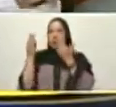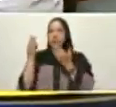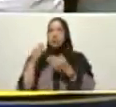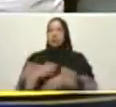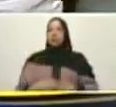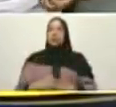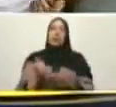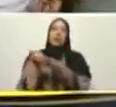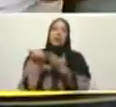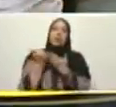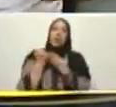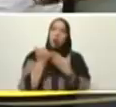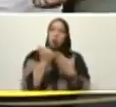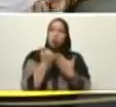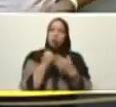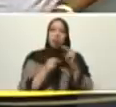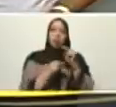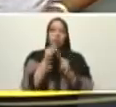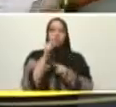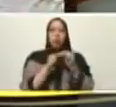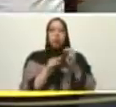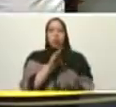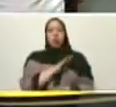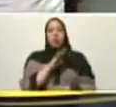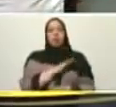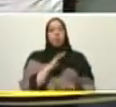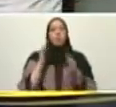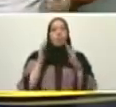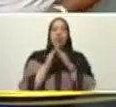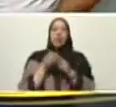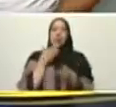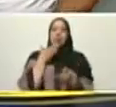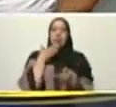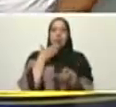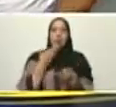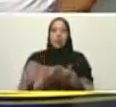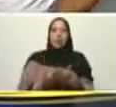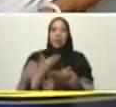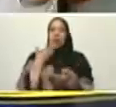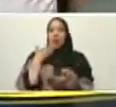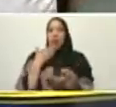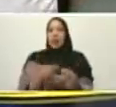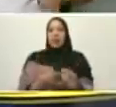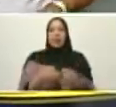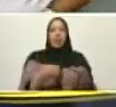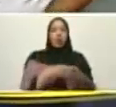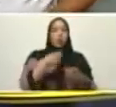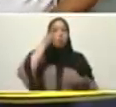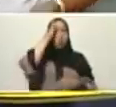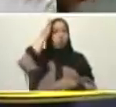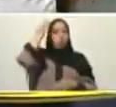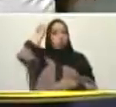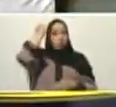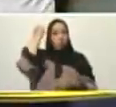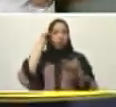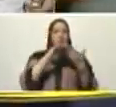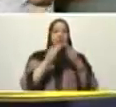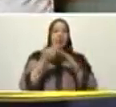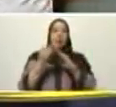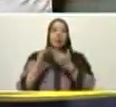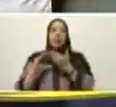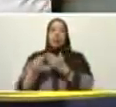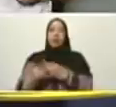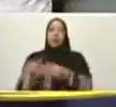ayudó en la construcción de nuestras viviendas gracias al frente Francisco de Miranda a Mincomuna y otras